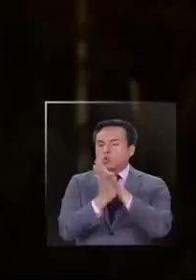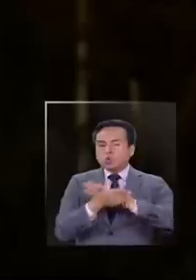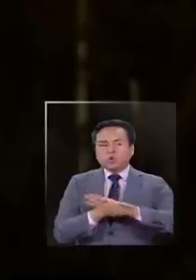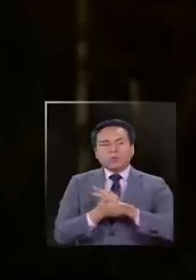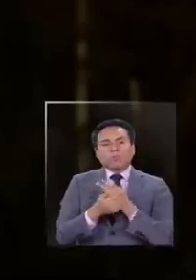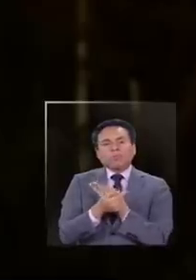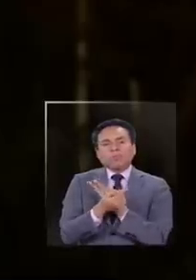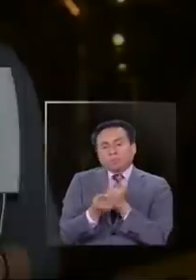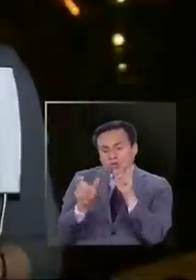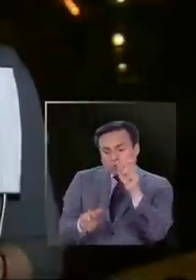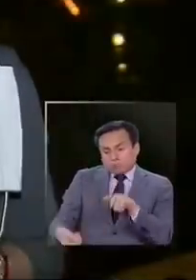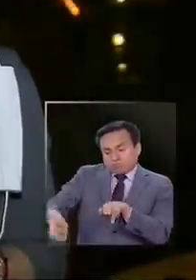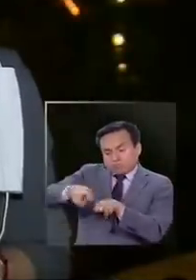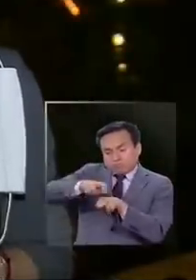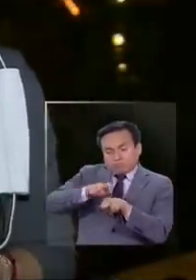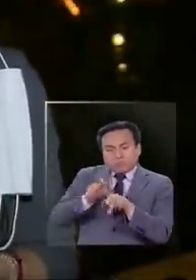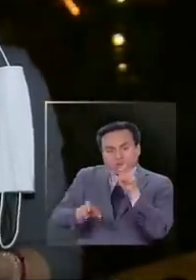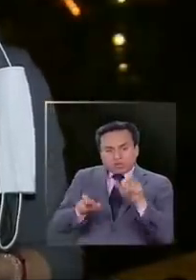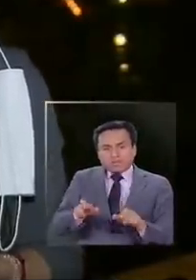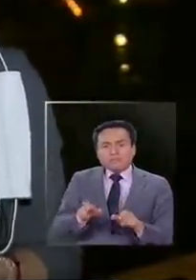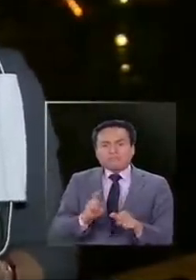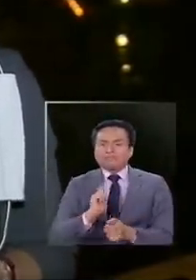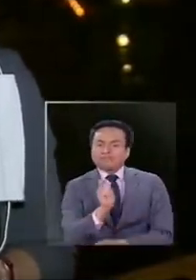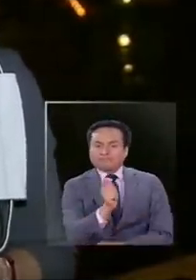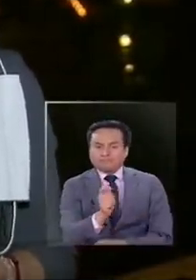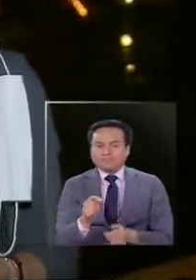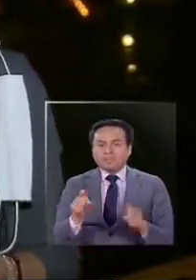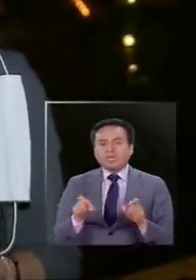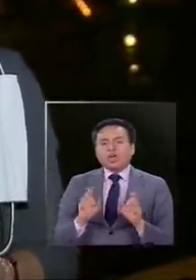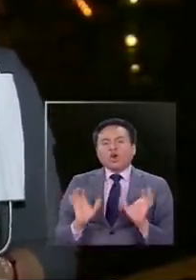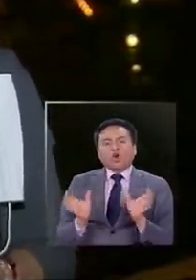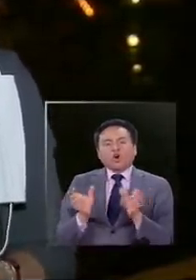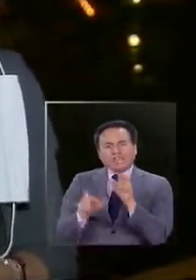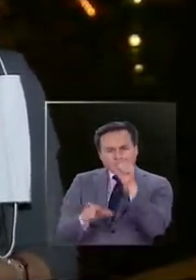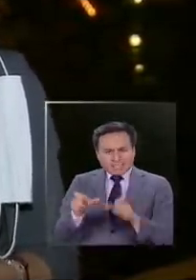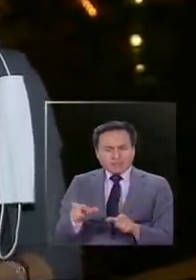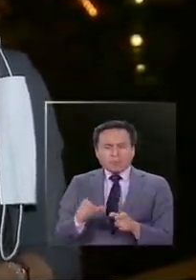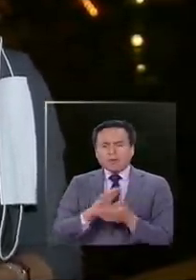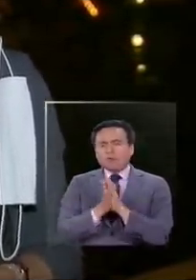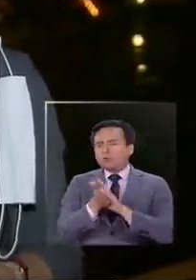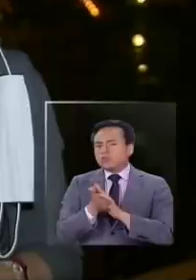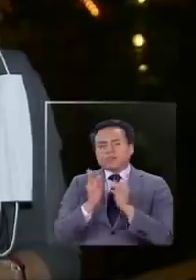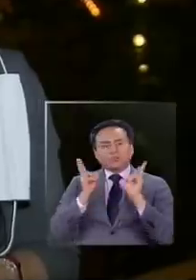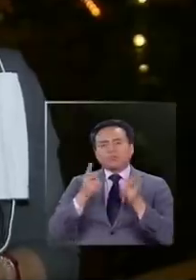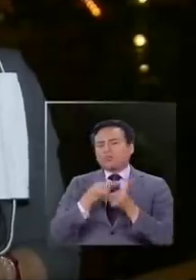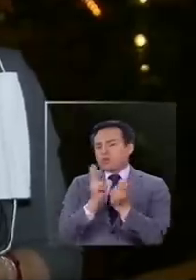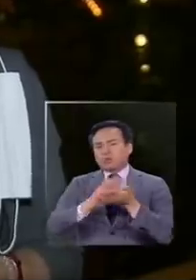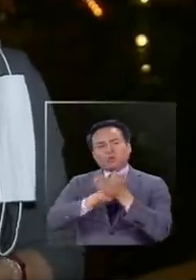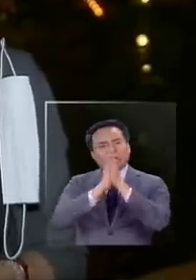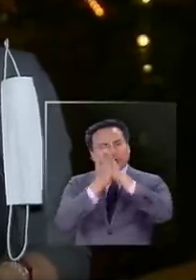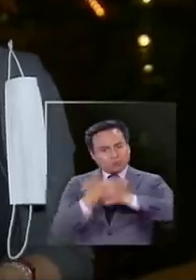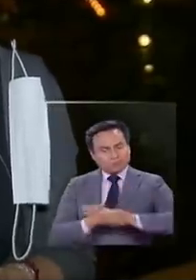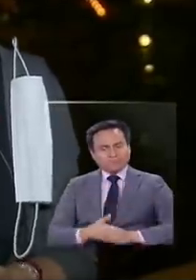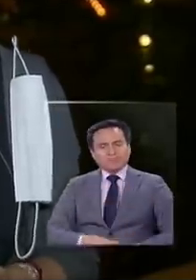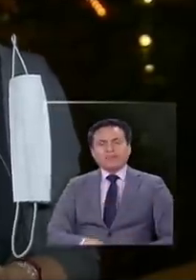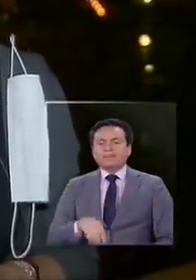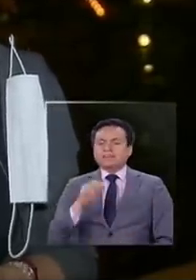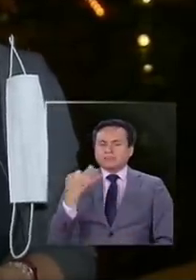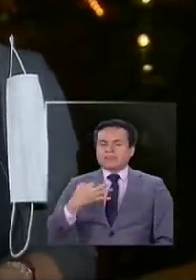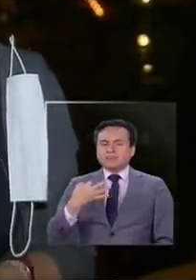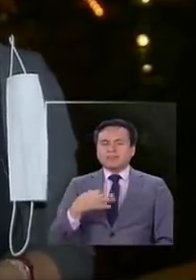público. Justamente, colectivo remunerado. Y yo diría que colectivo, en realidad, pero todo el transporte público. Exactamente.